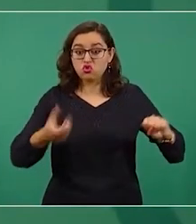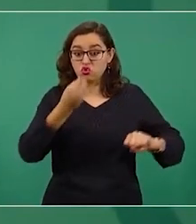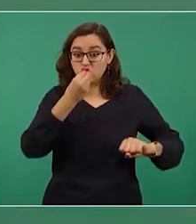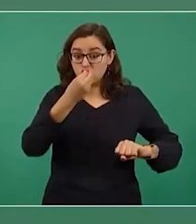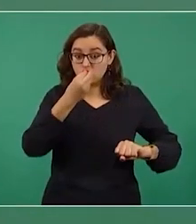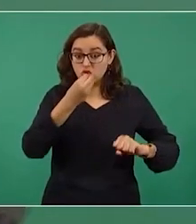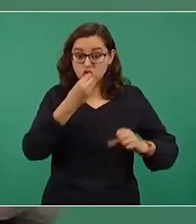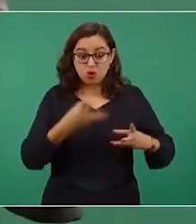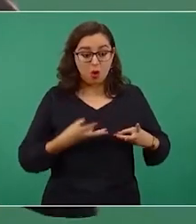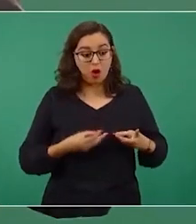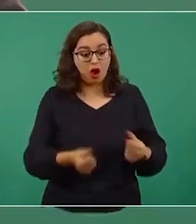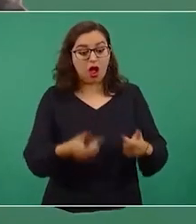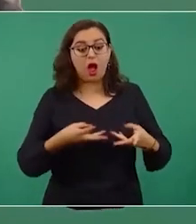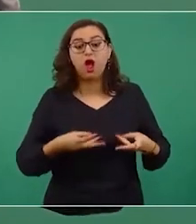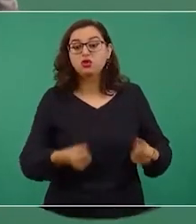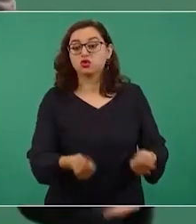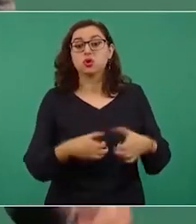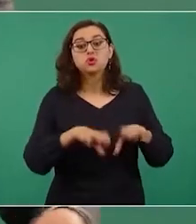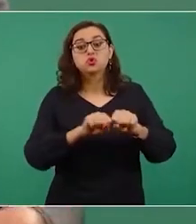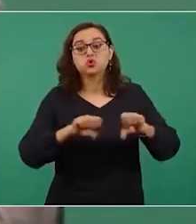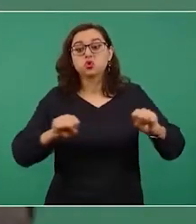Una gran denuncia.